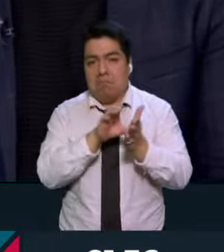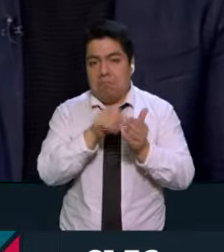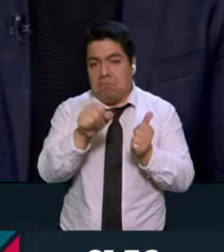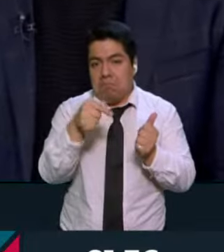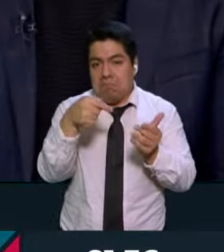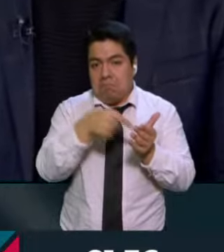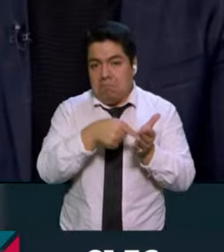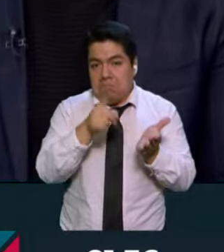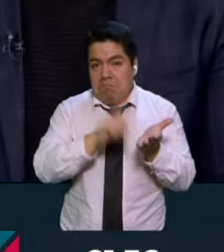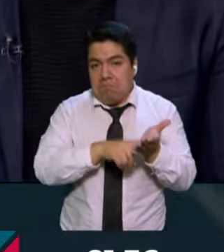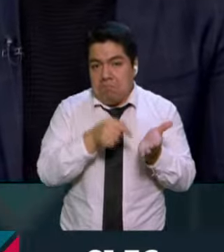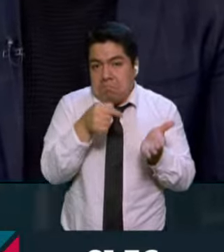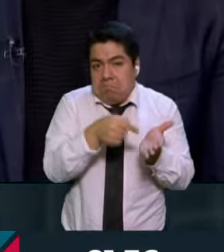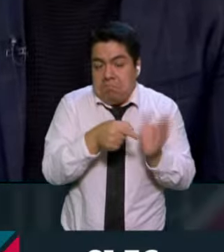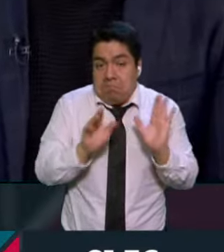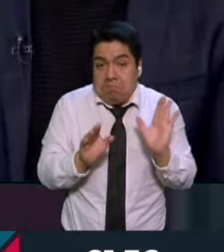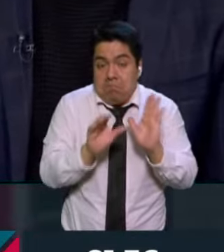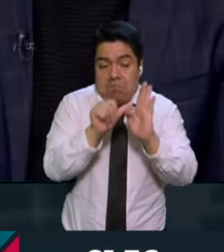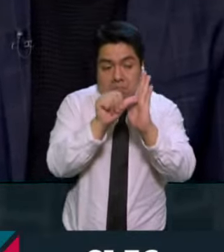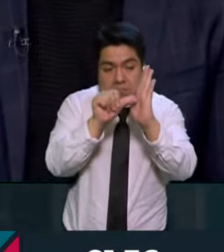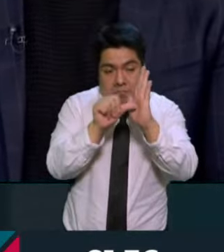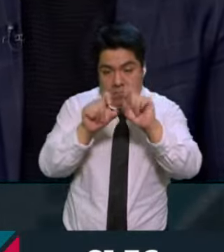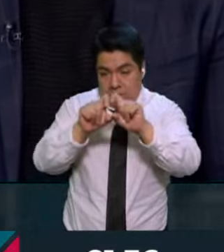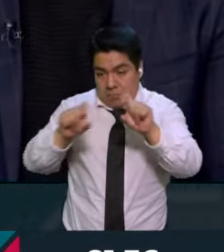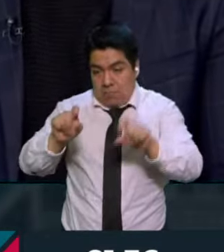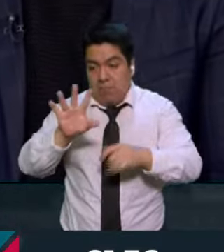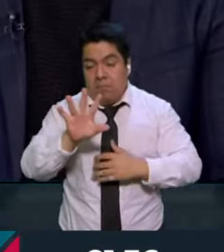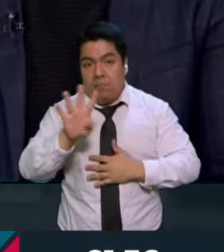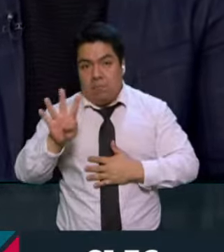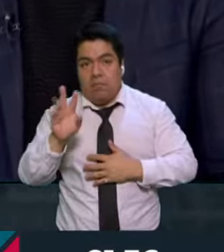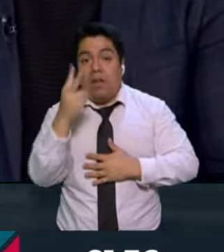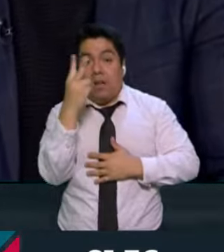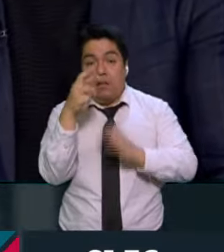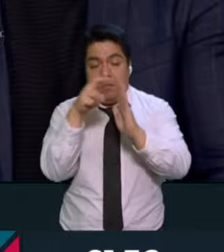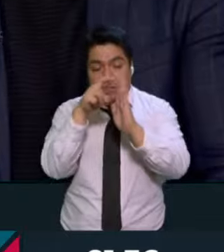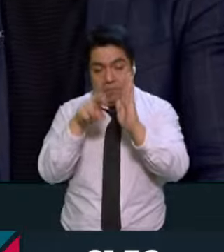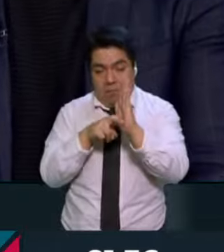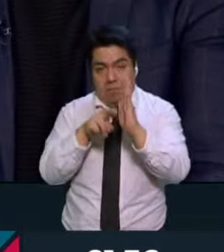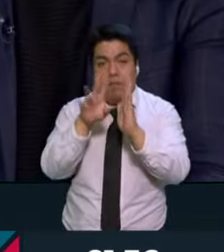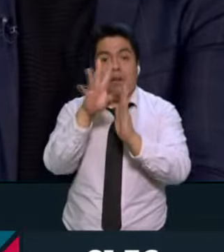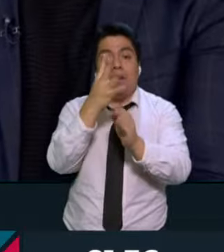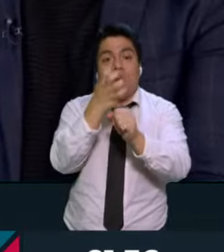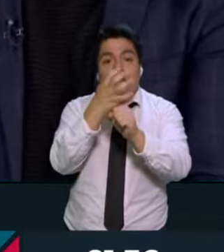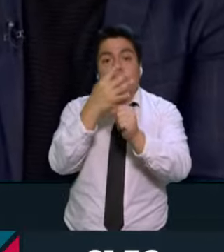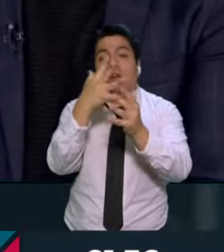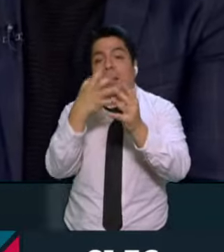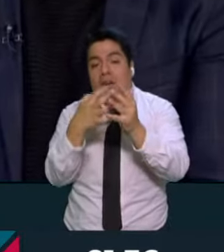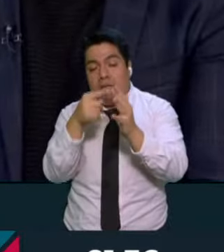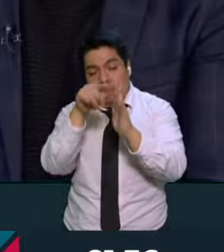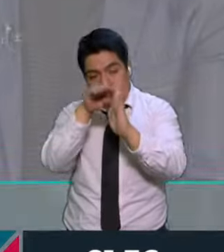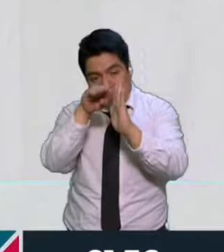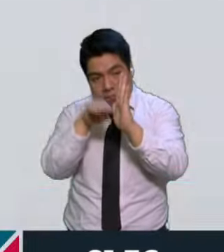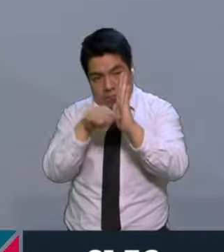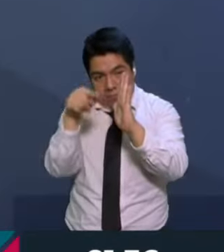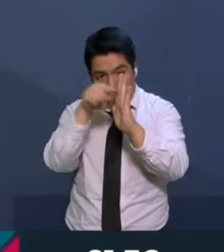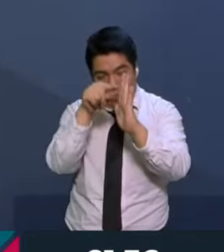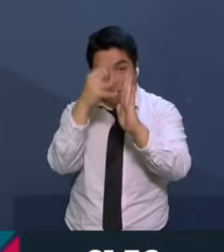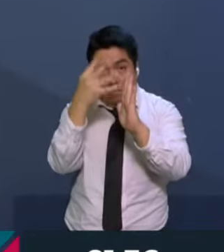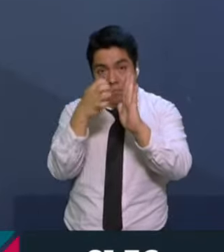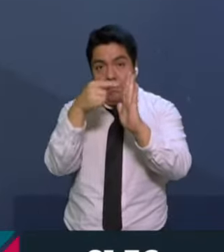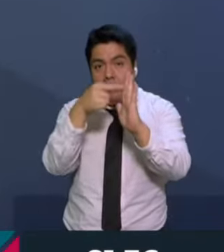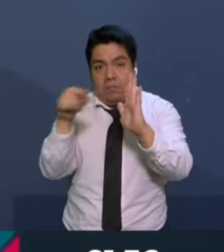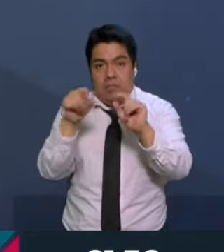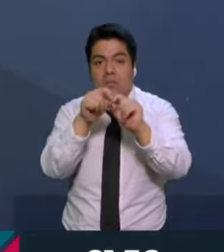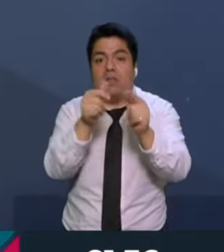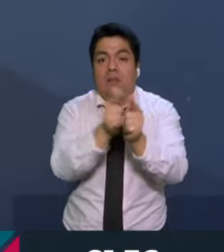y se encuentra establecido en el artículo 54, tiene dos reglas, fracciones cuarta y quinta. La fracción cuarta establece que